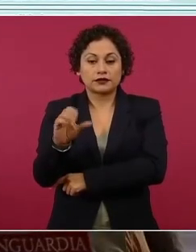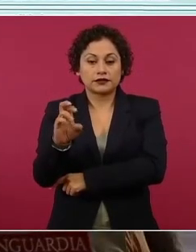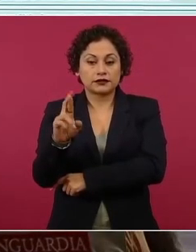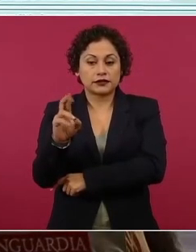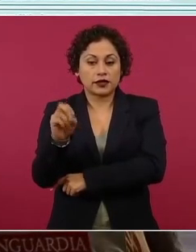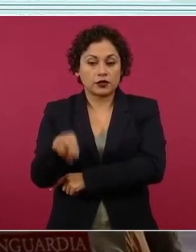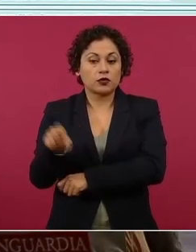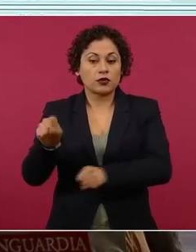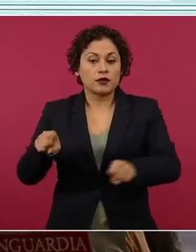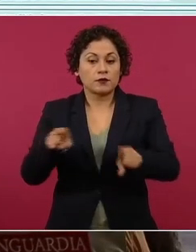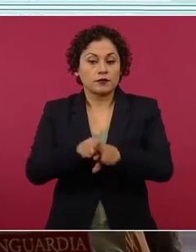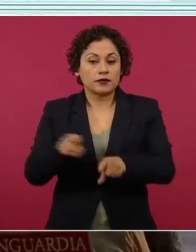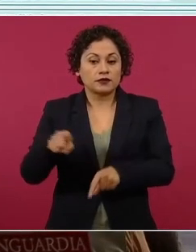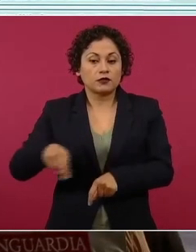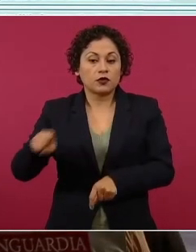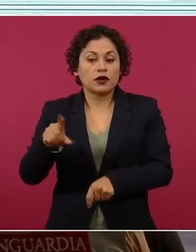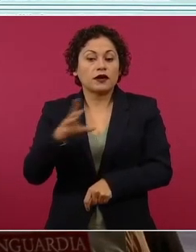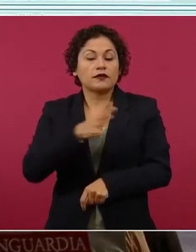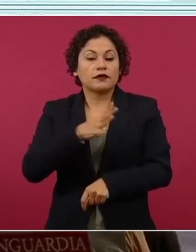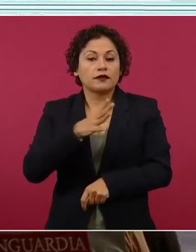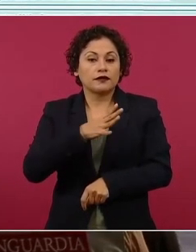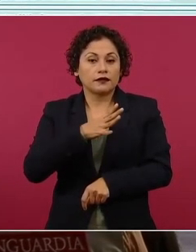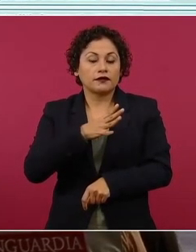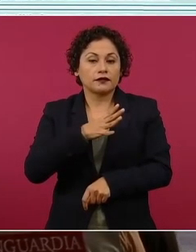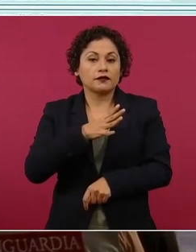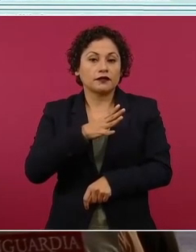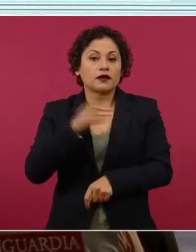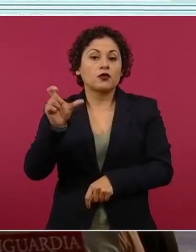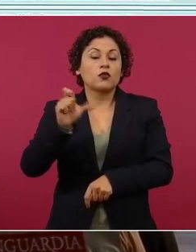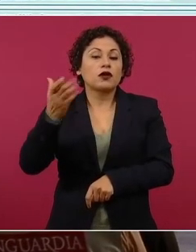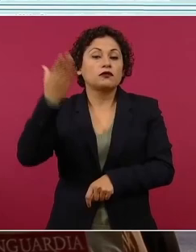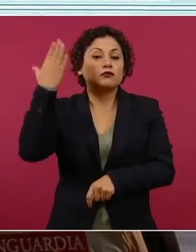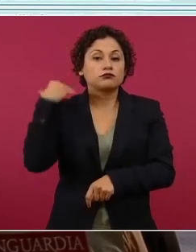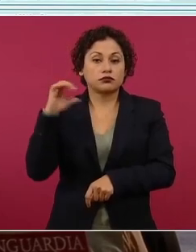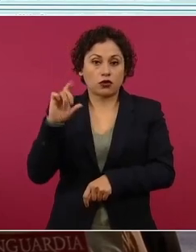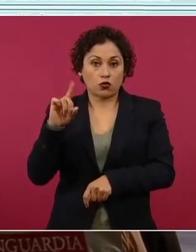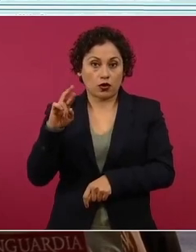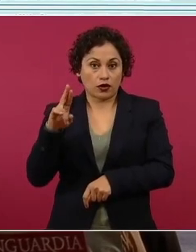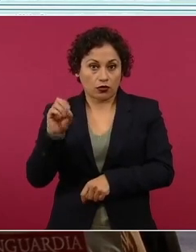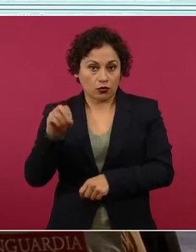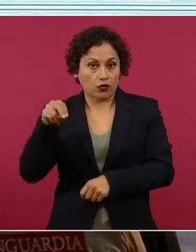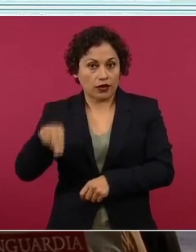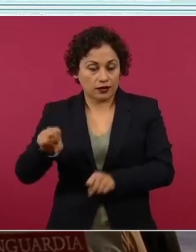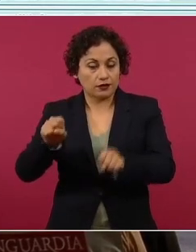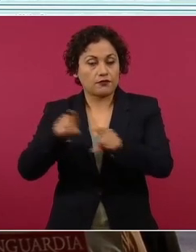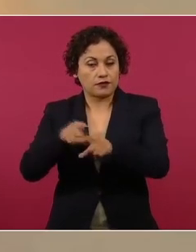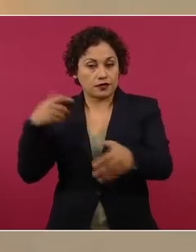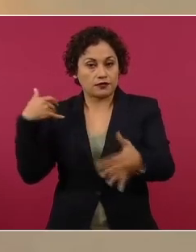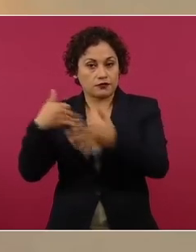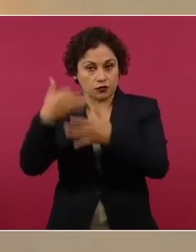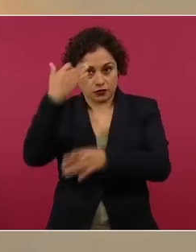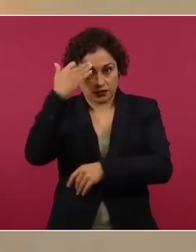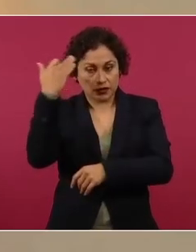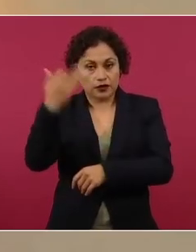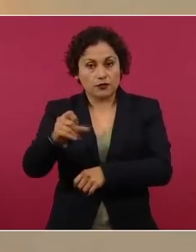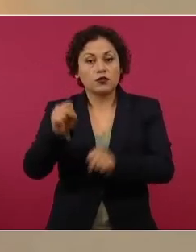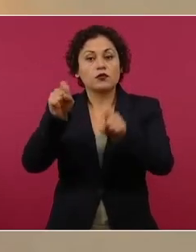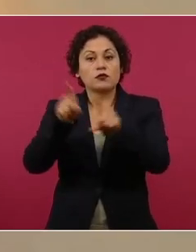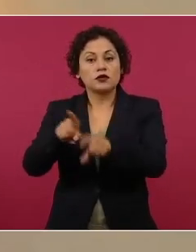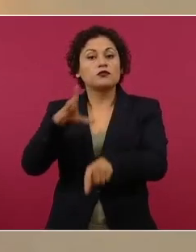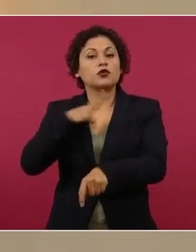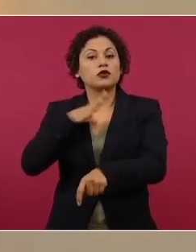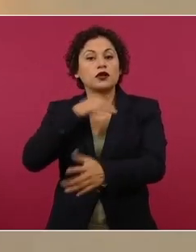seguridad regional en la época de Luis Eduardo N., y también cuenta con diversas órdenes de aprehensión,